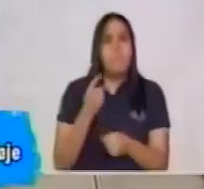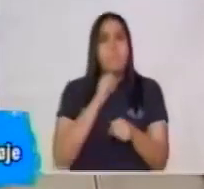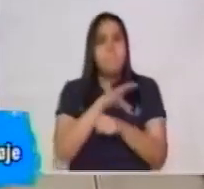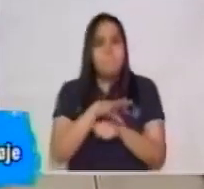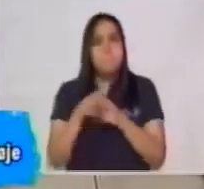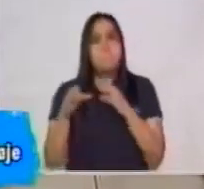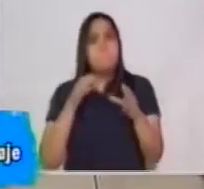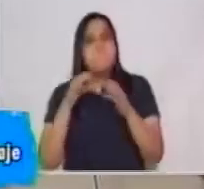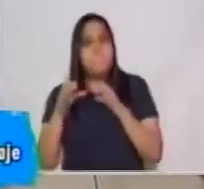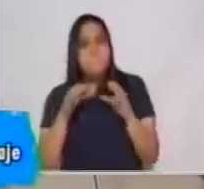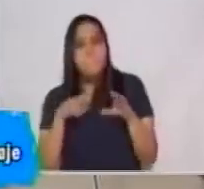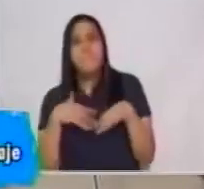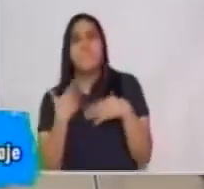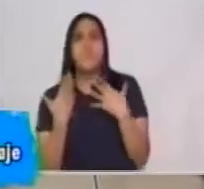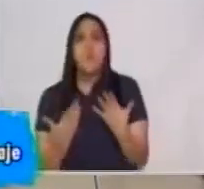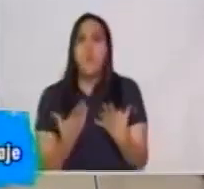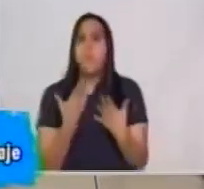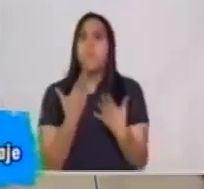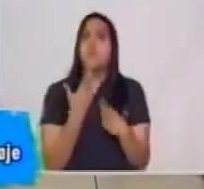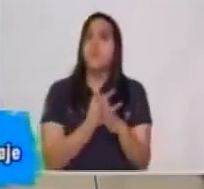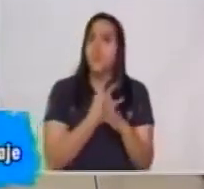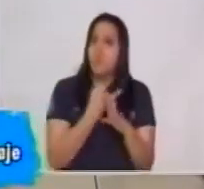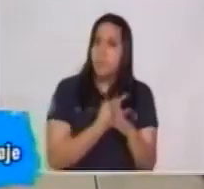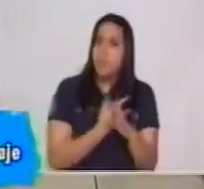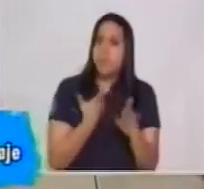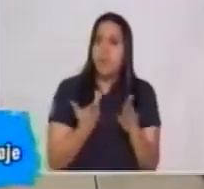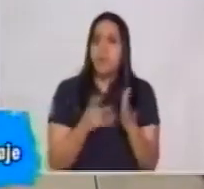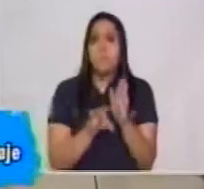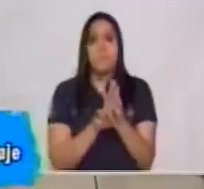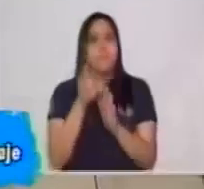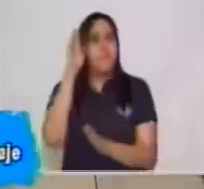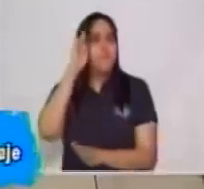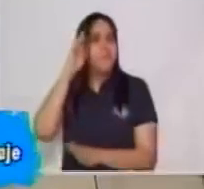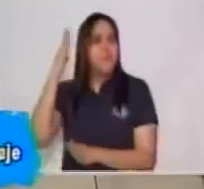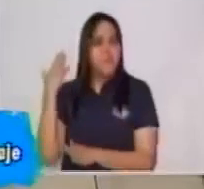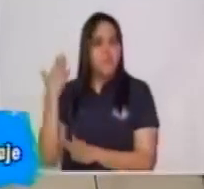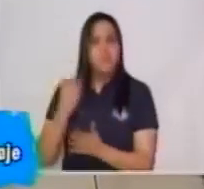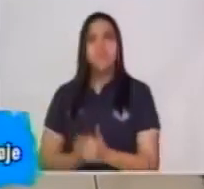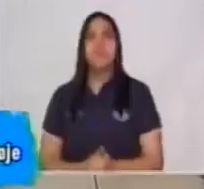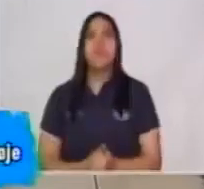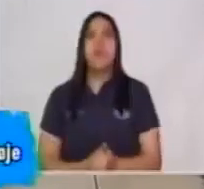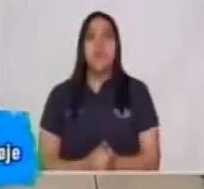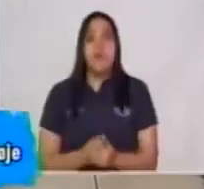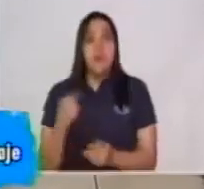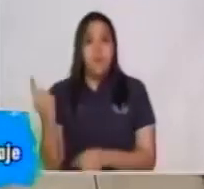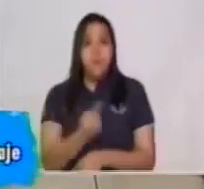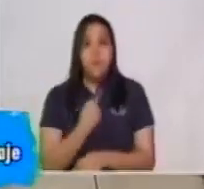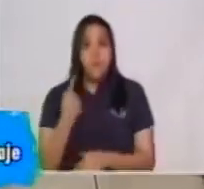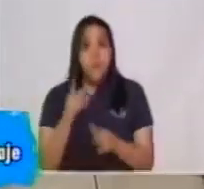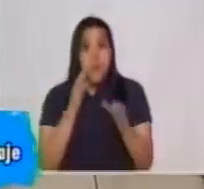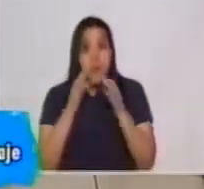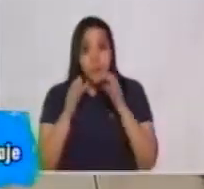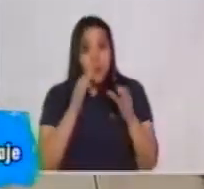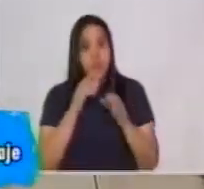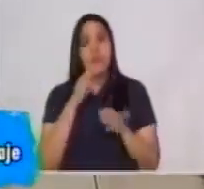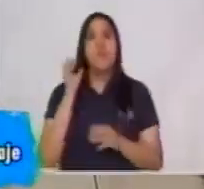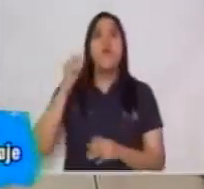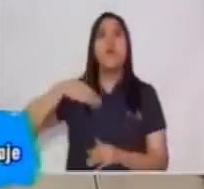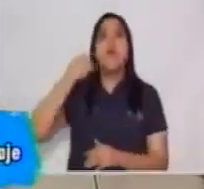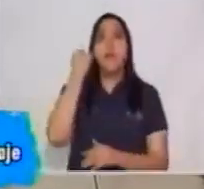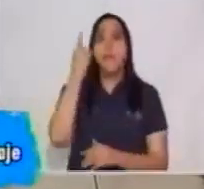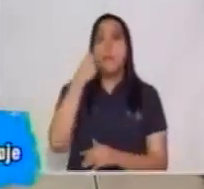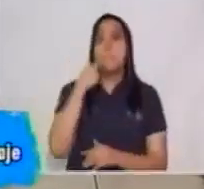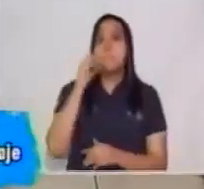¿Qué es lo que se busca? Vamos a recordar. En toda comunicación hay un emisor.